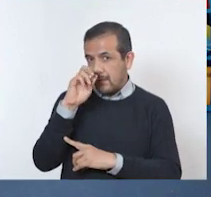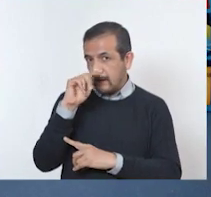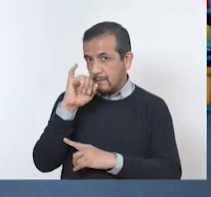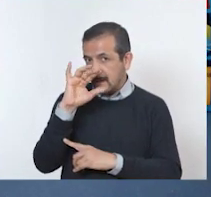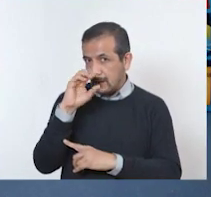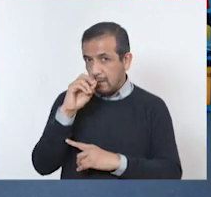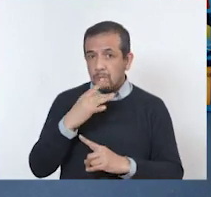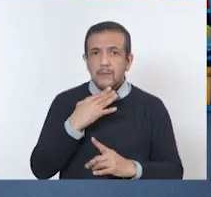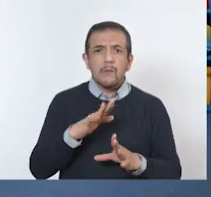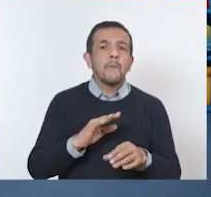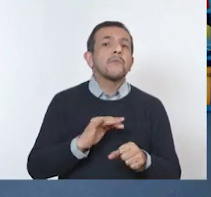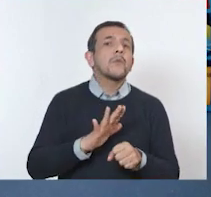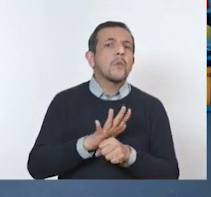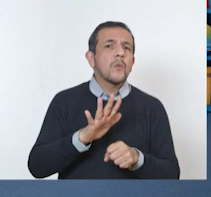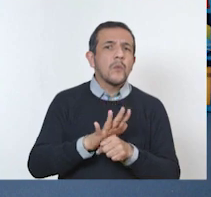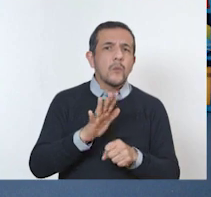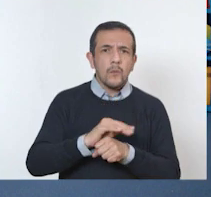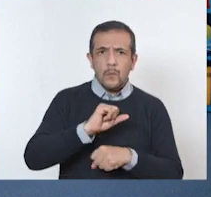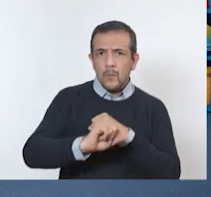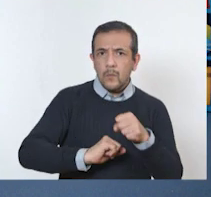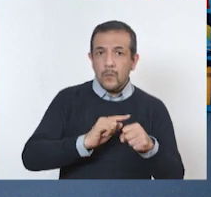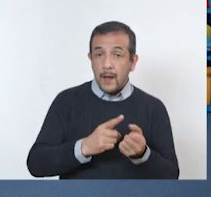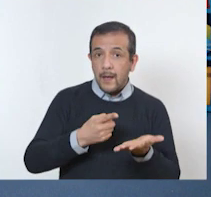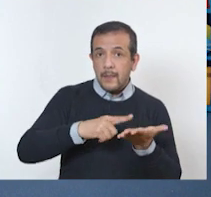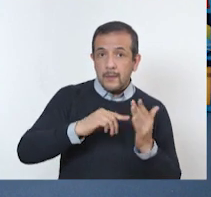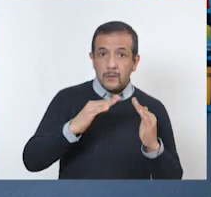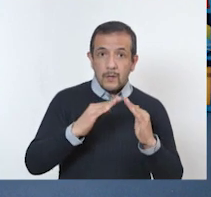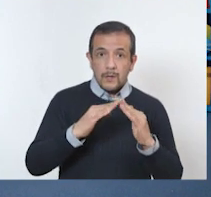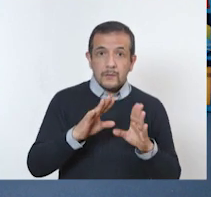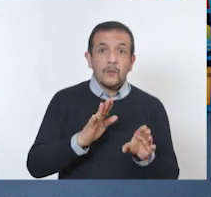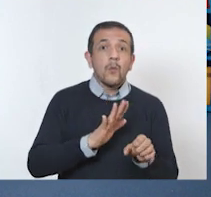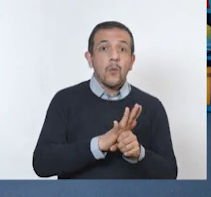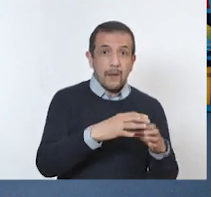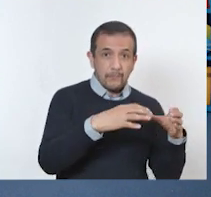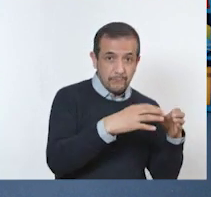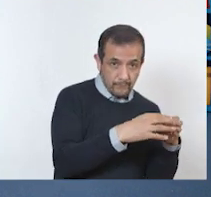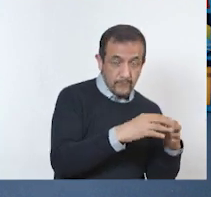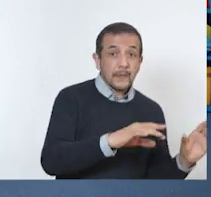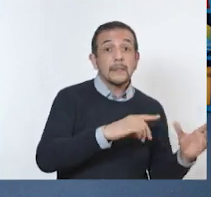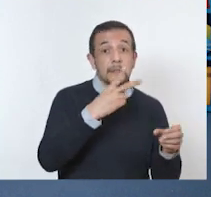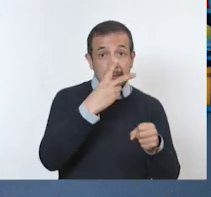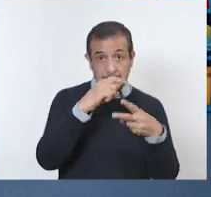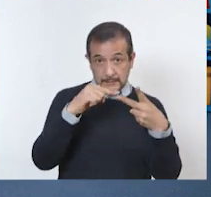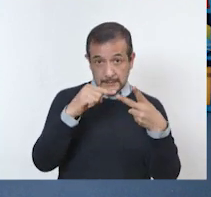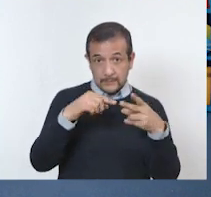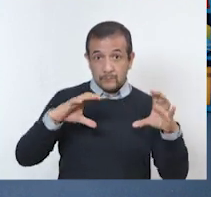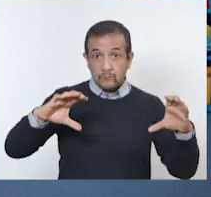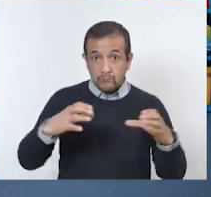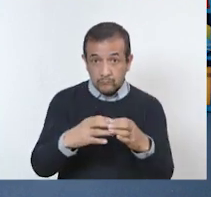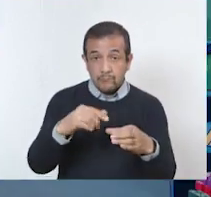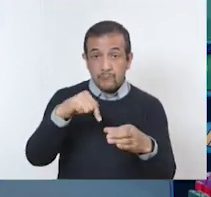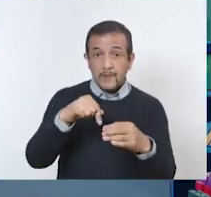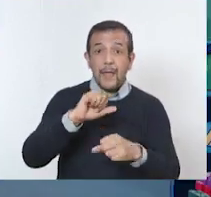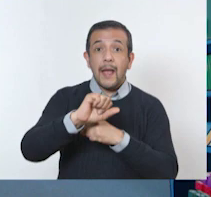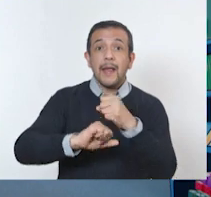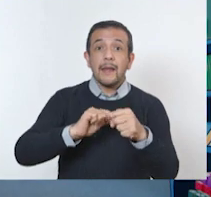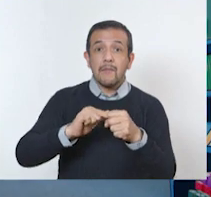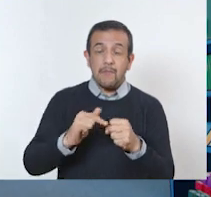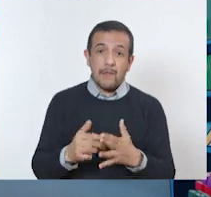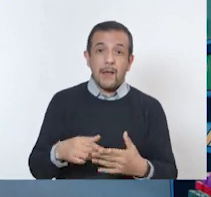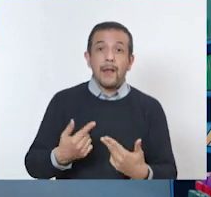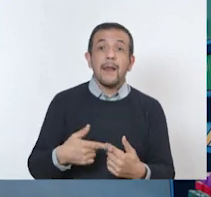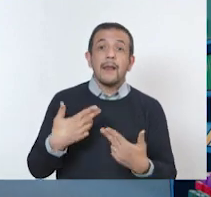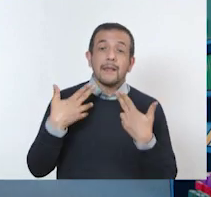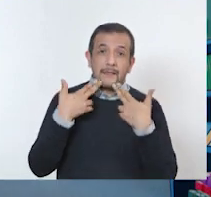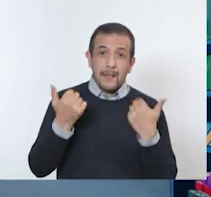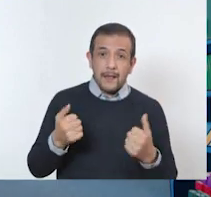pueden estar en nuestras casas. La segunda clasificación son los animales de granja. Vamos a identificar